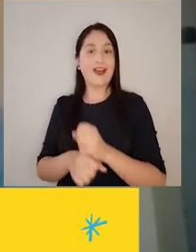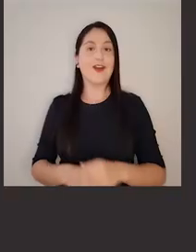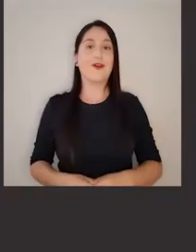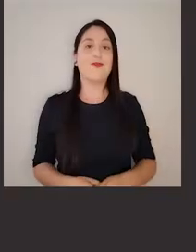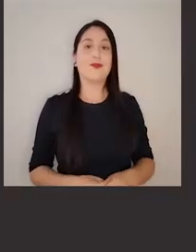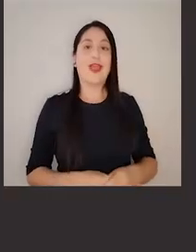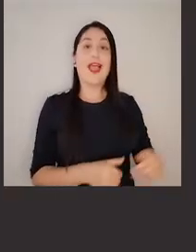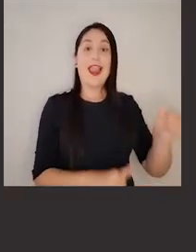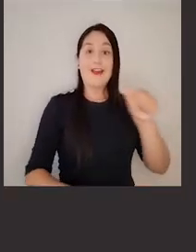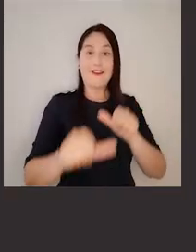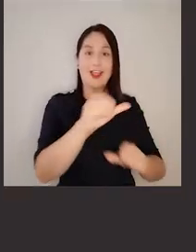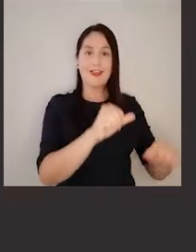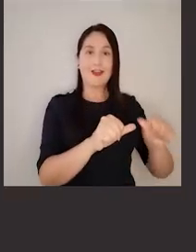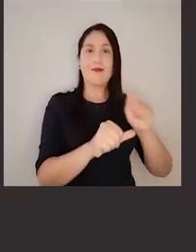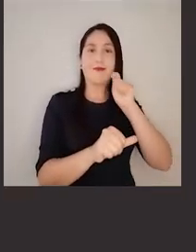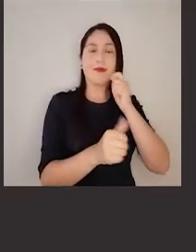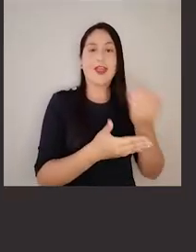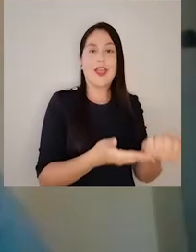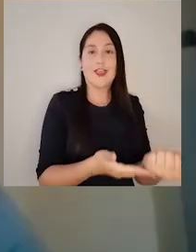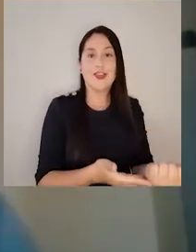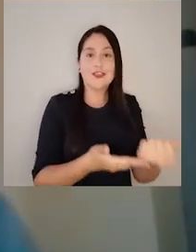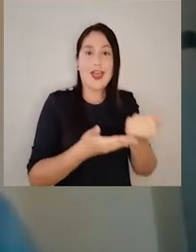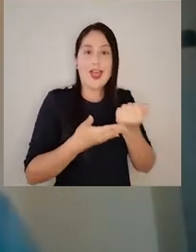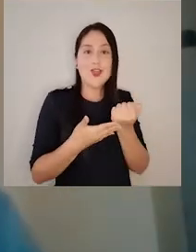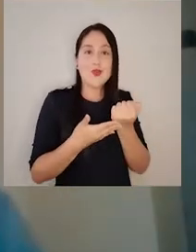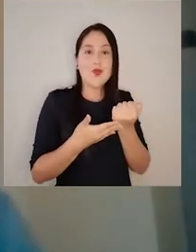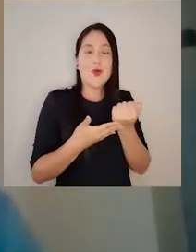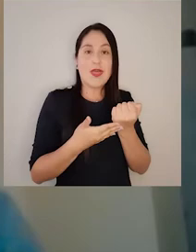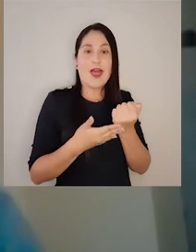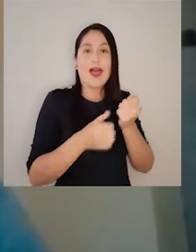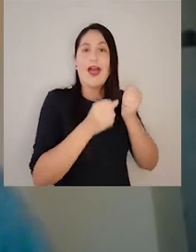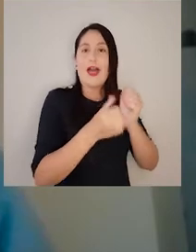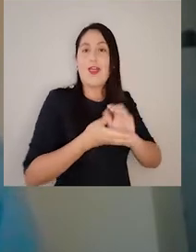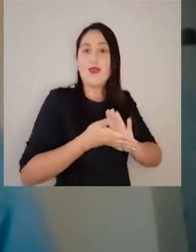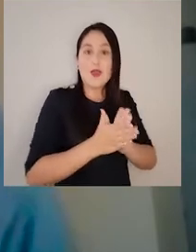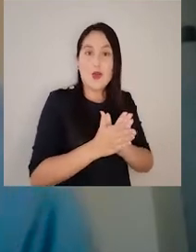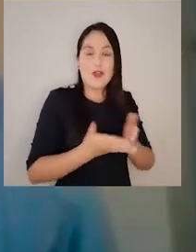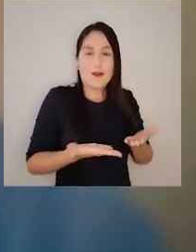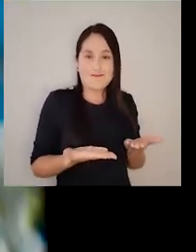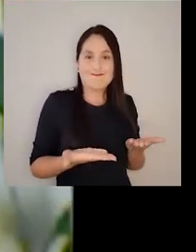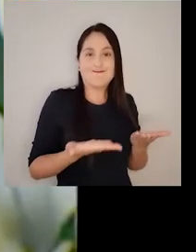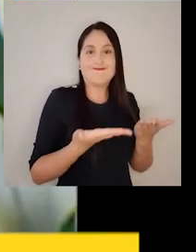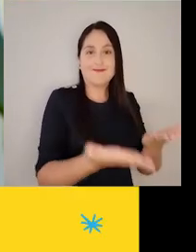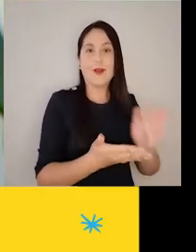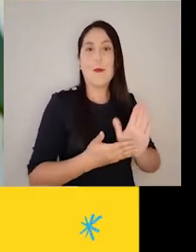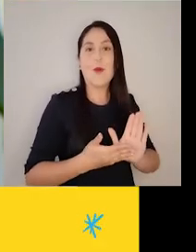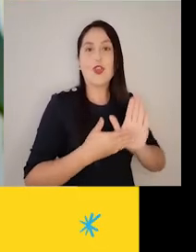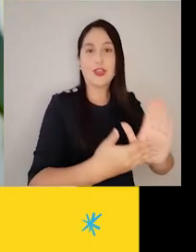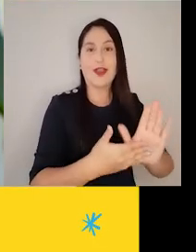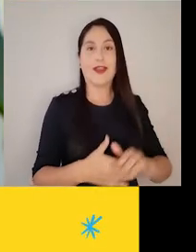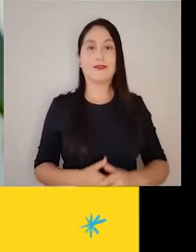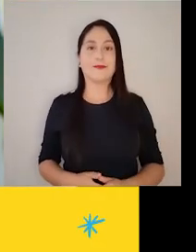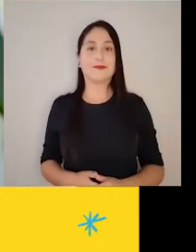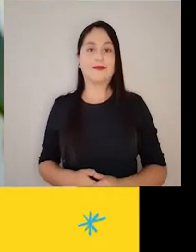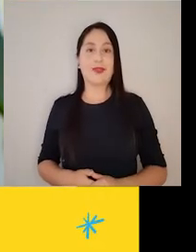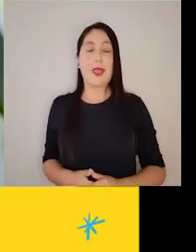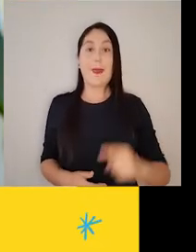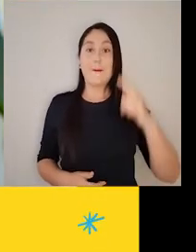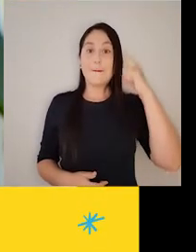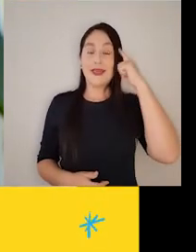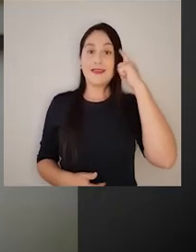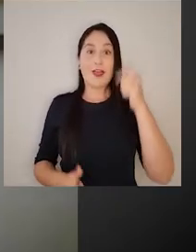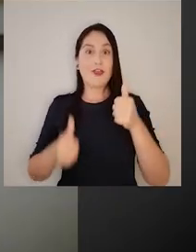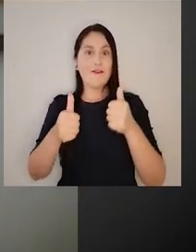poner toda la carne en la parrilla. Con un diseño metodológico bien